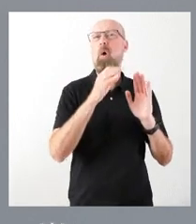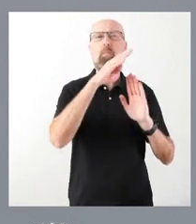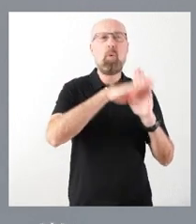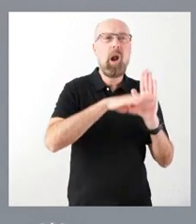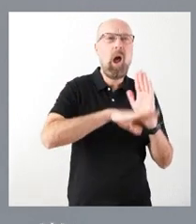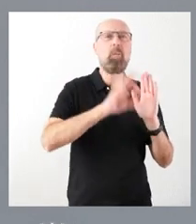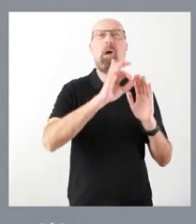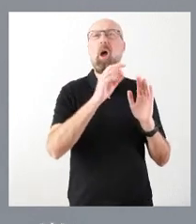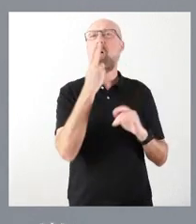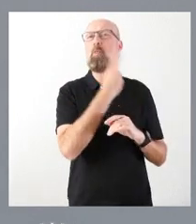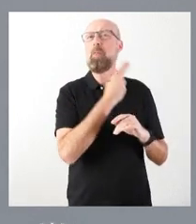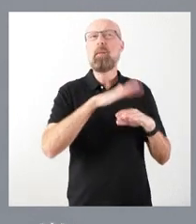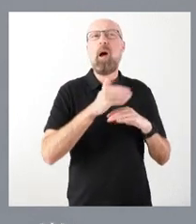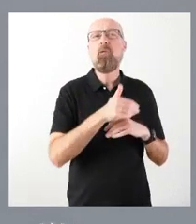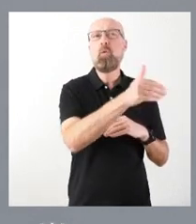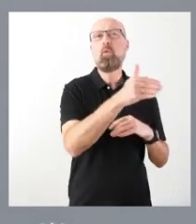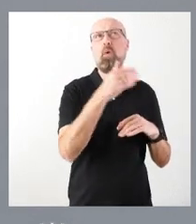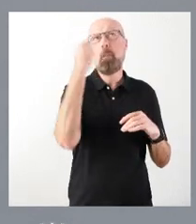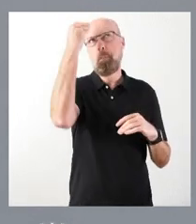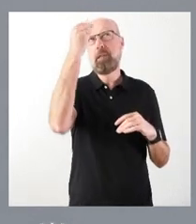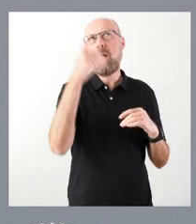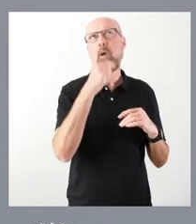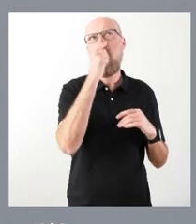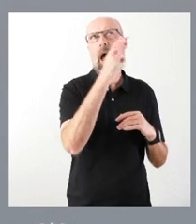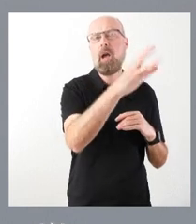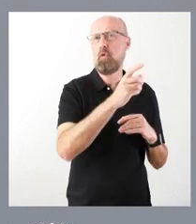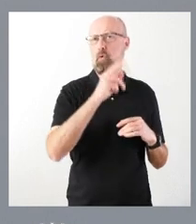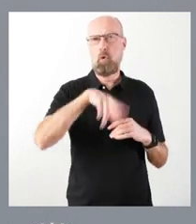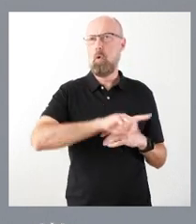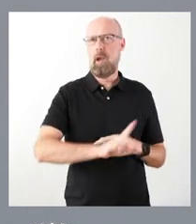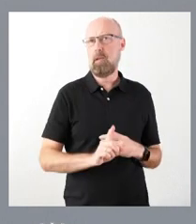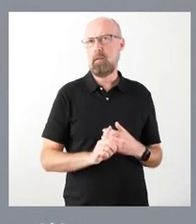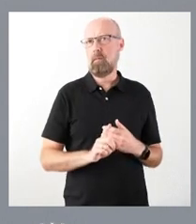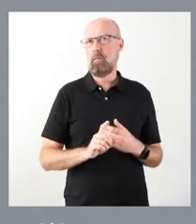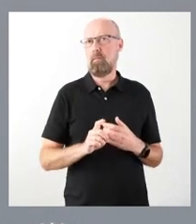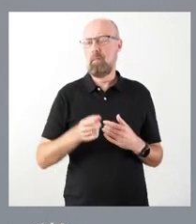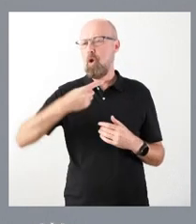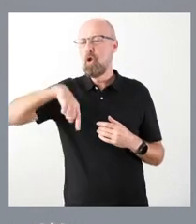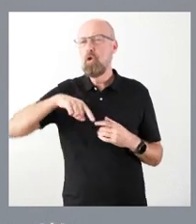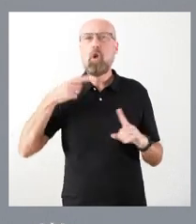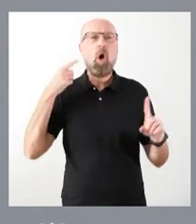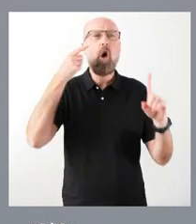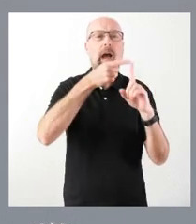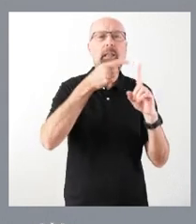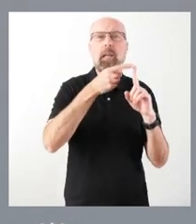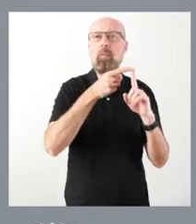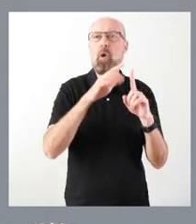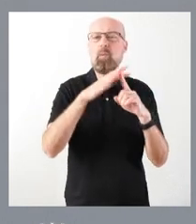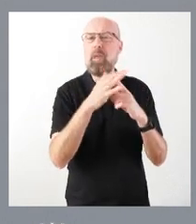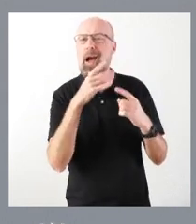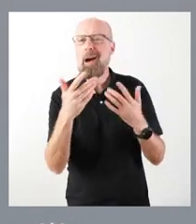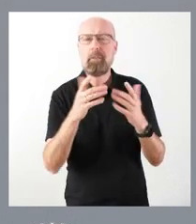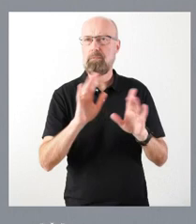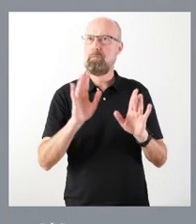promesas de futuro pensando en los próximos años. Y, por tanto, nosotros no nos mueve el momento concreto sin no dar